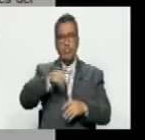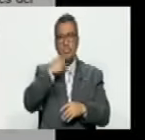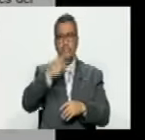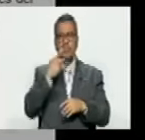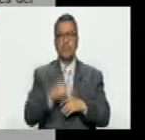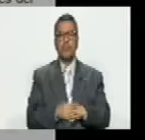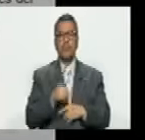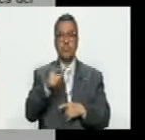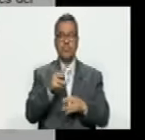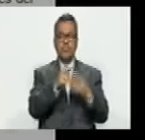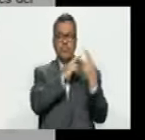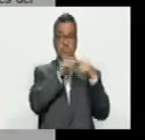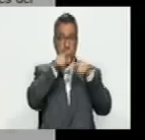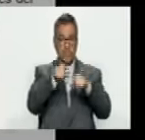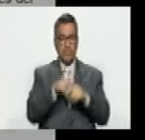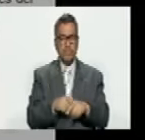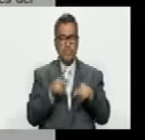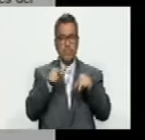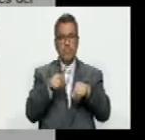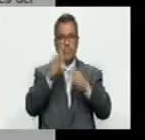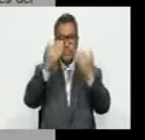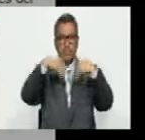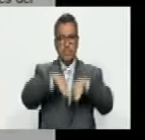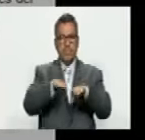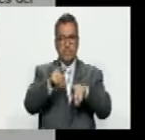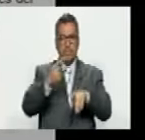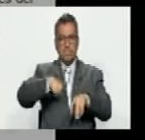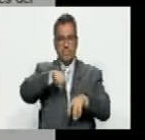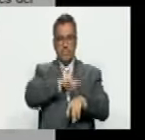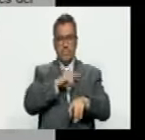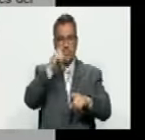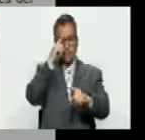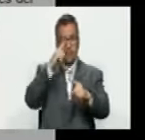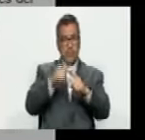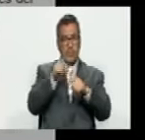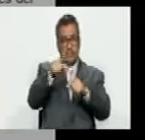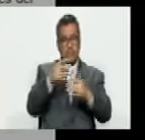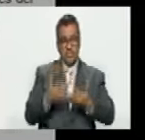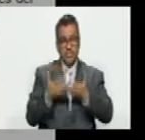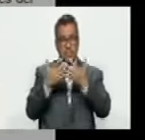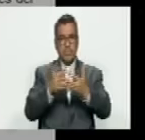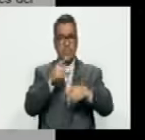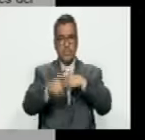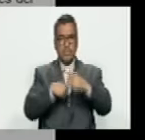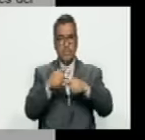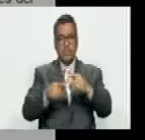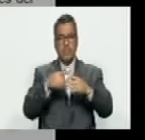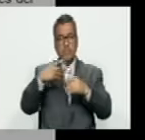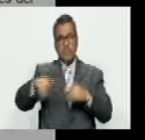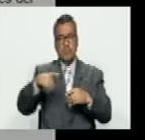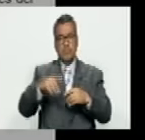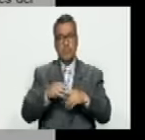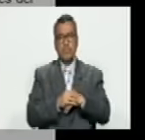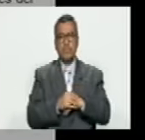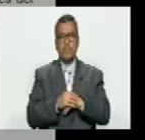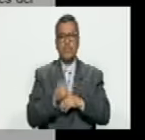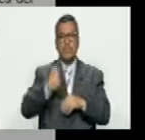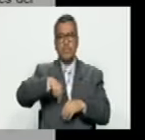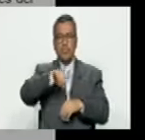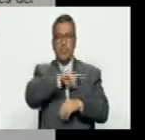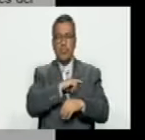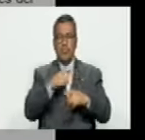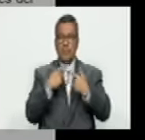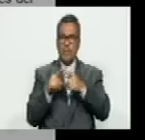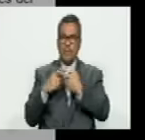y eso se encargan ellos y ahí está en el siguiente párrafo y dice nuestro propósito es dedicarse al progreso de la democracia y nosotros somos